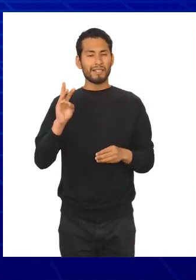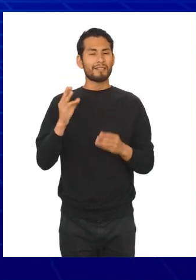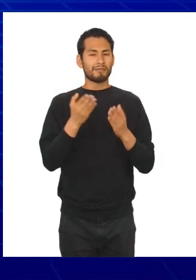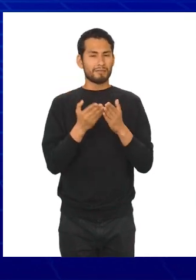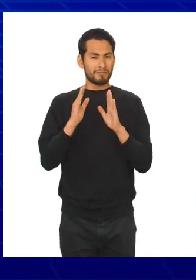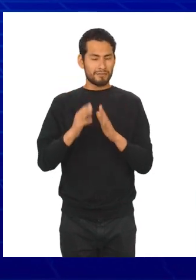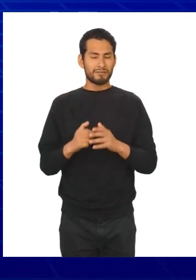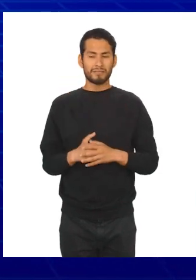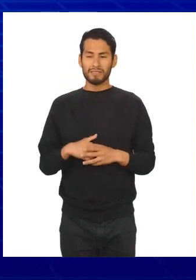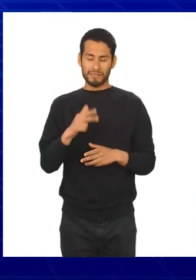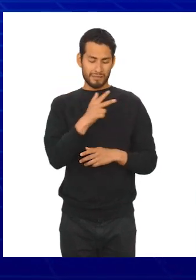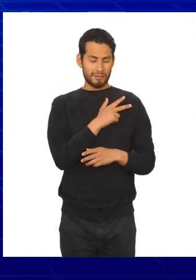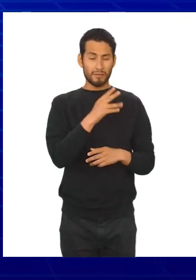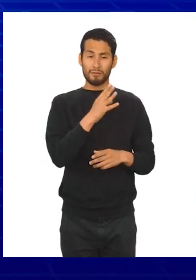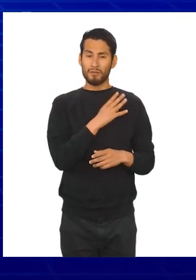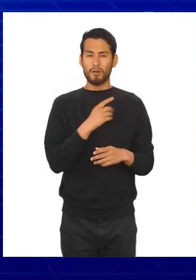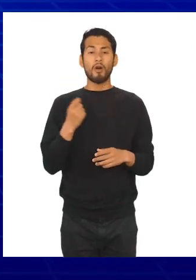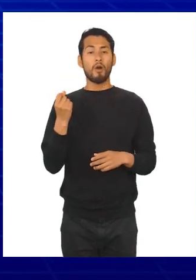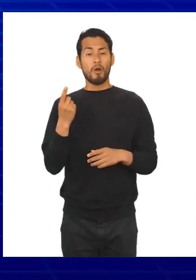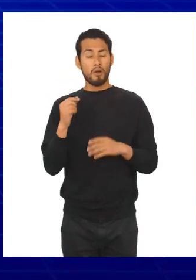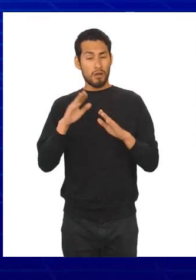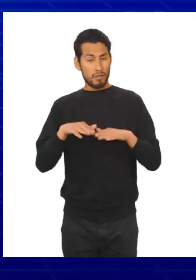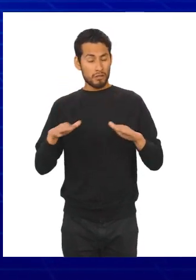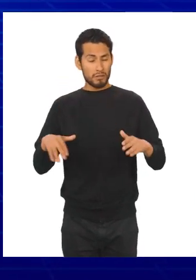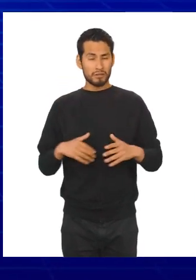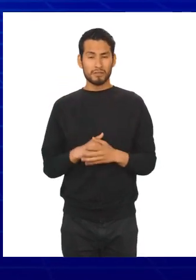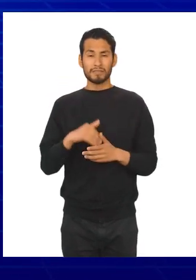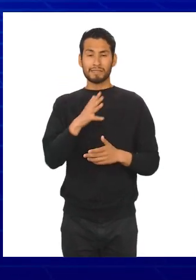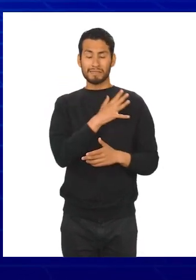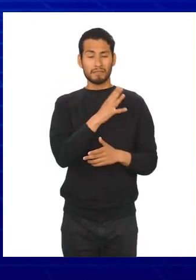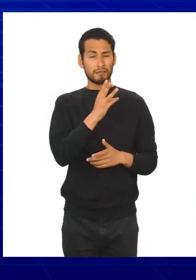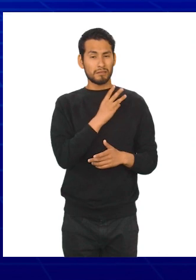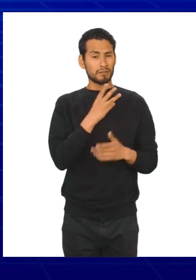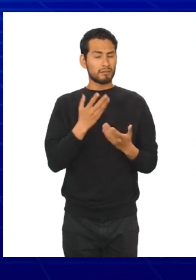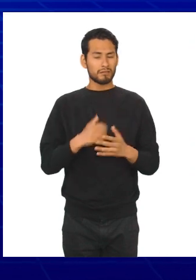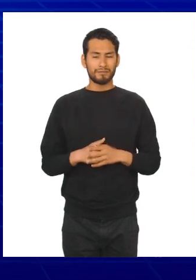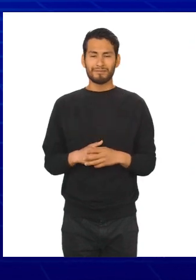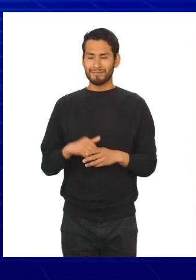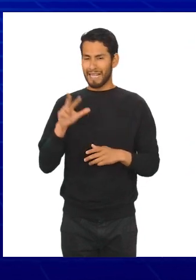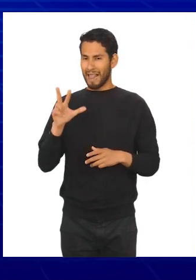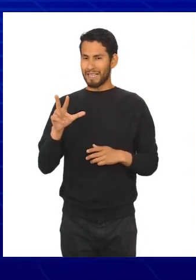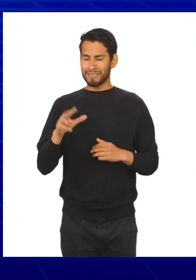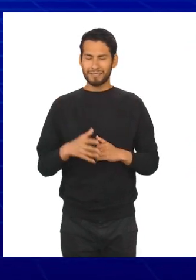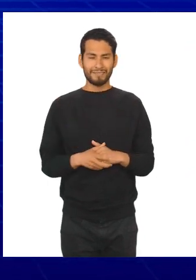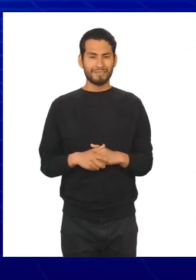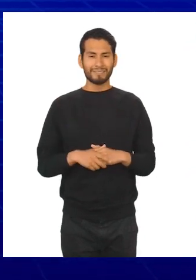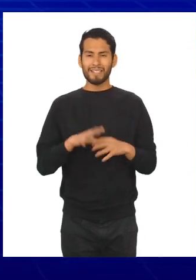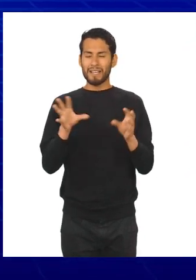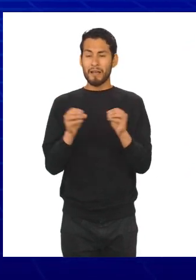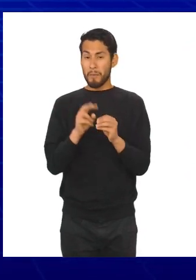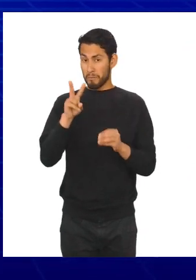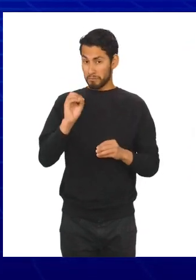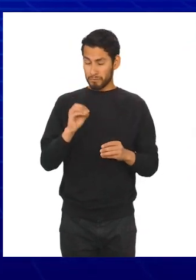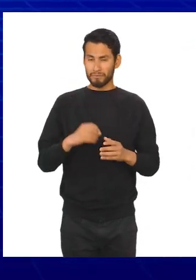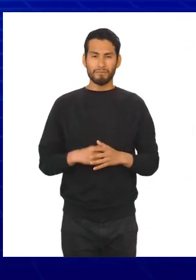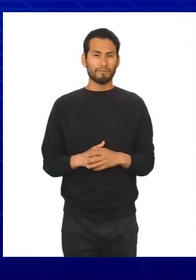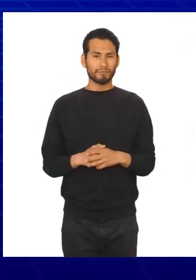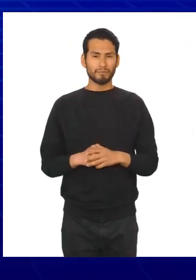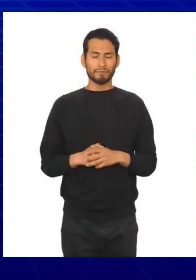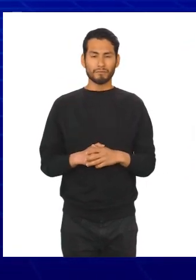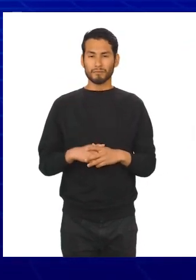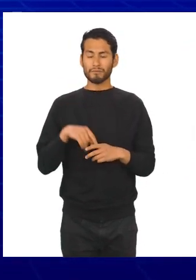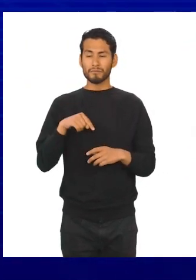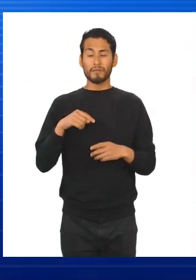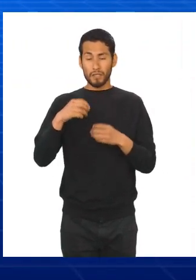suman seis estudiantes, en tercero y cuarto hay once niños, y en quinto y sexto encontramos tres, un total